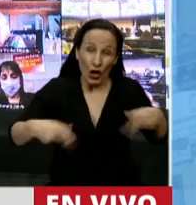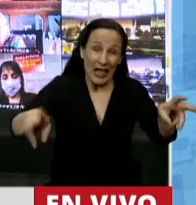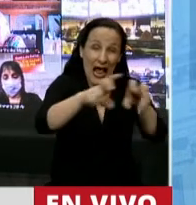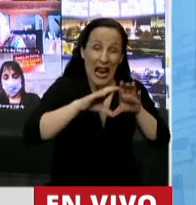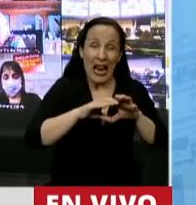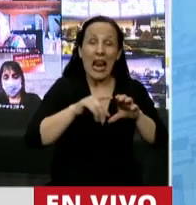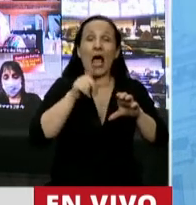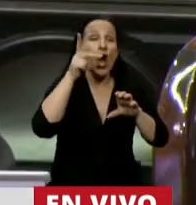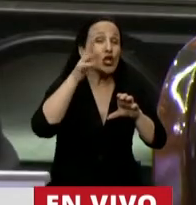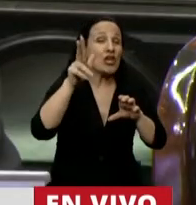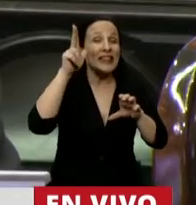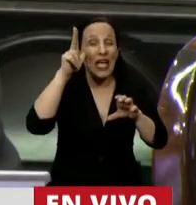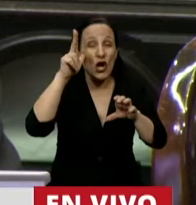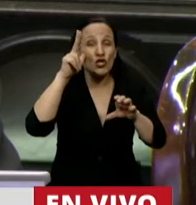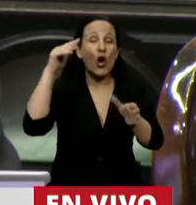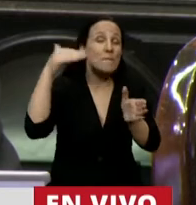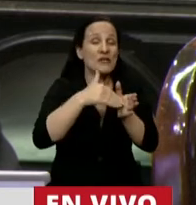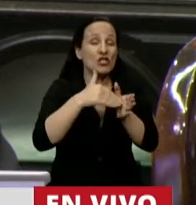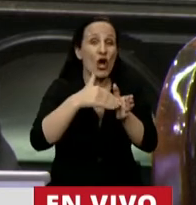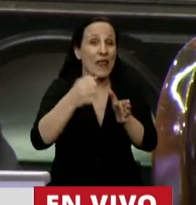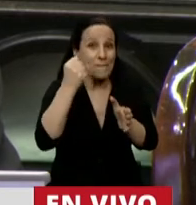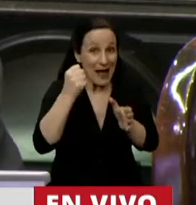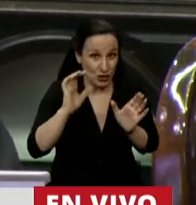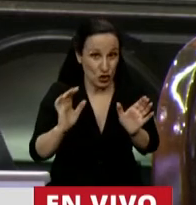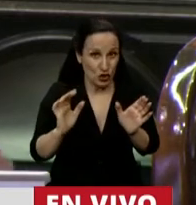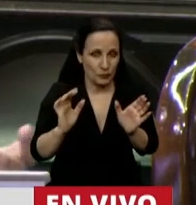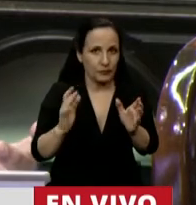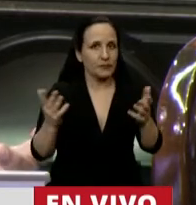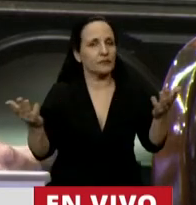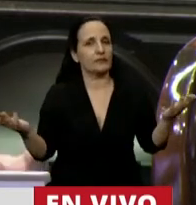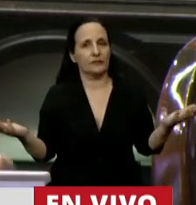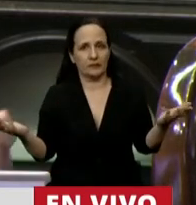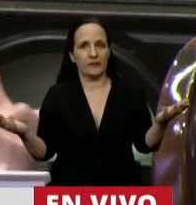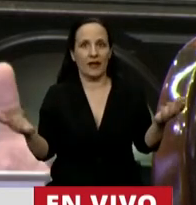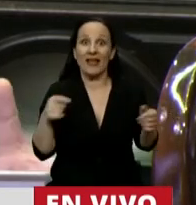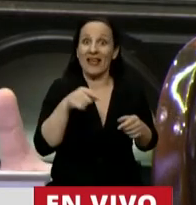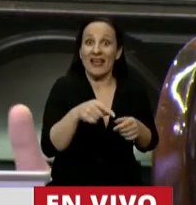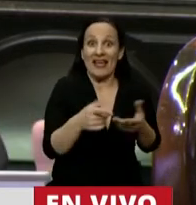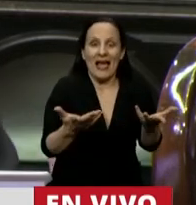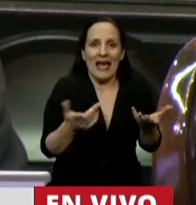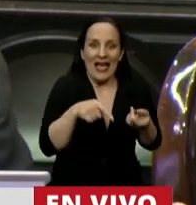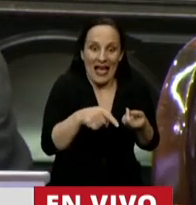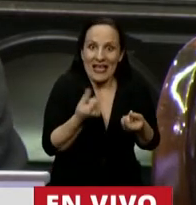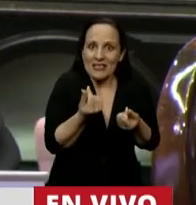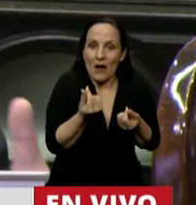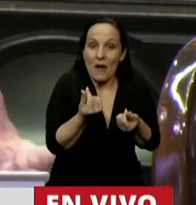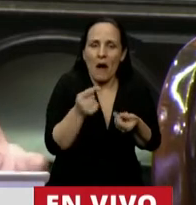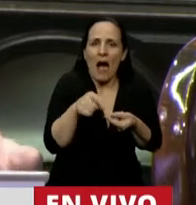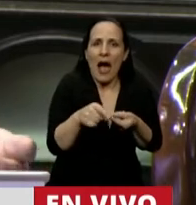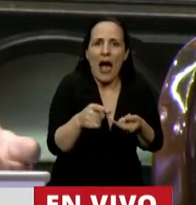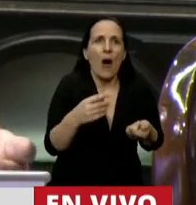abril de 88 millones de pesos. Entendamos que con ese tipo de financiamiento